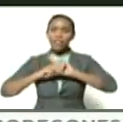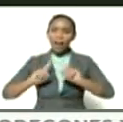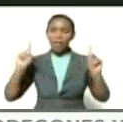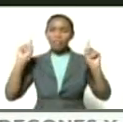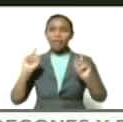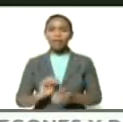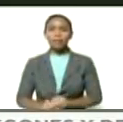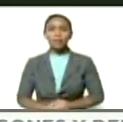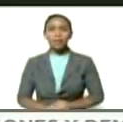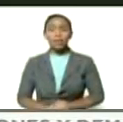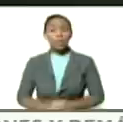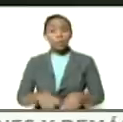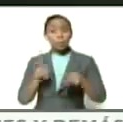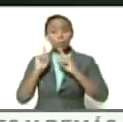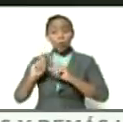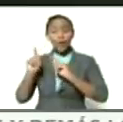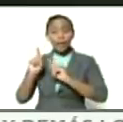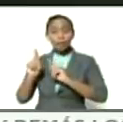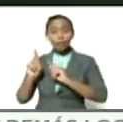por eso